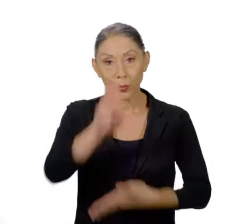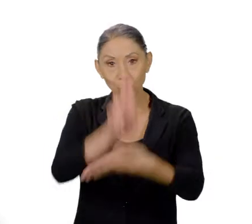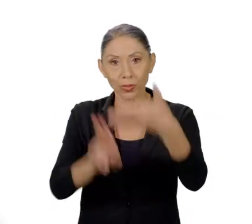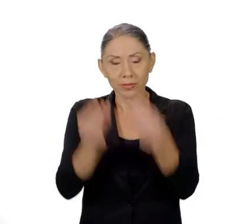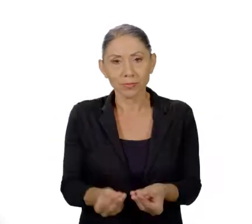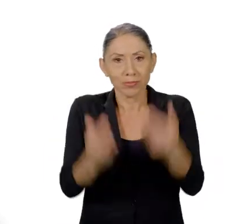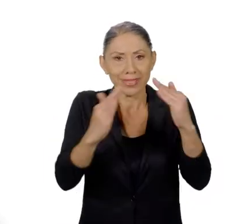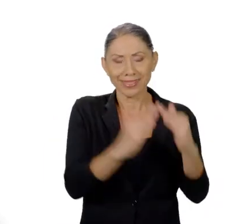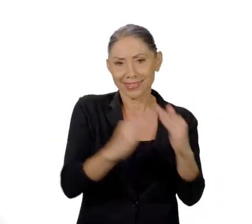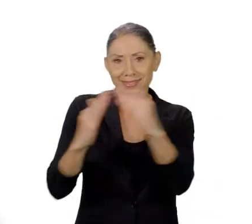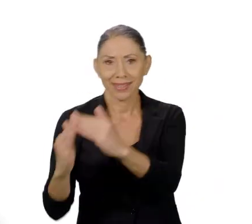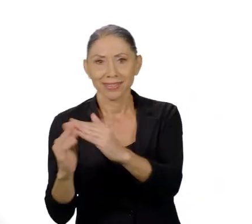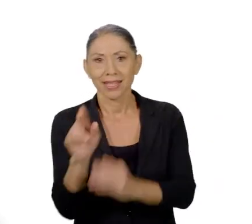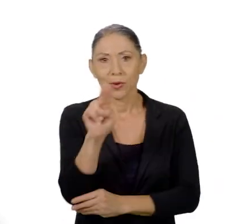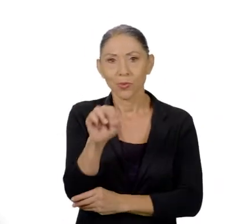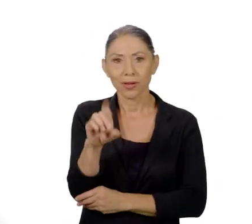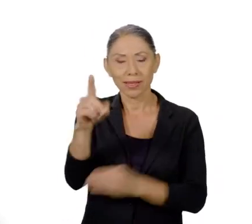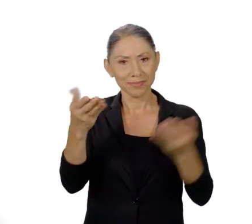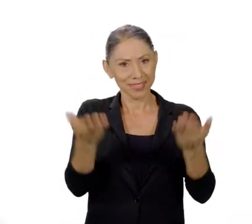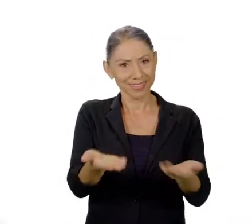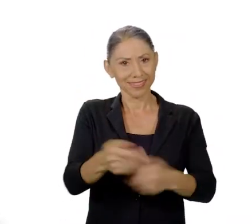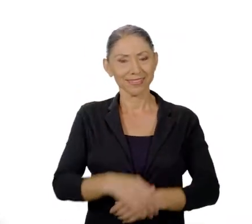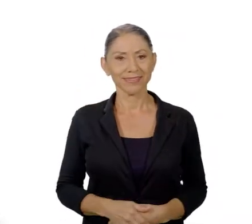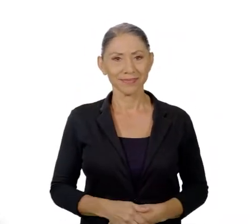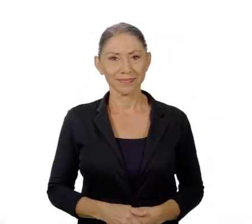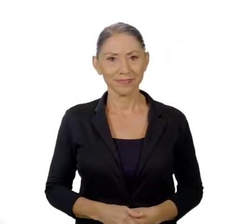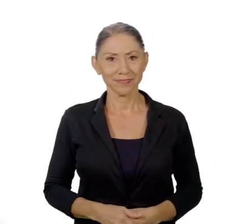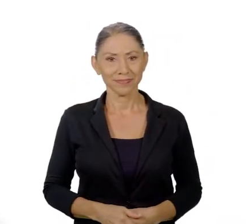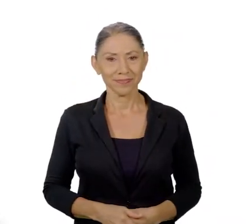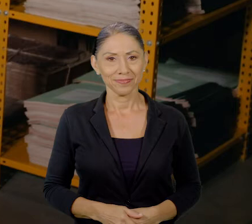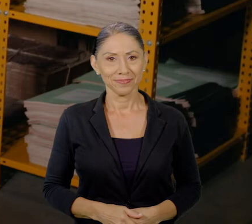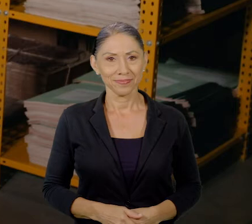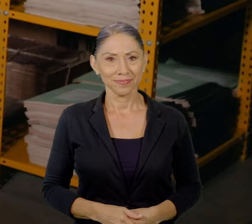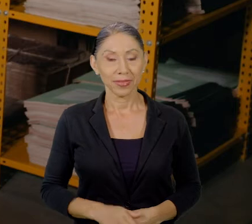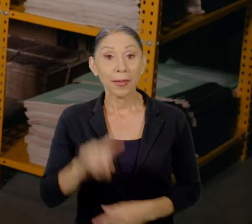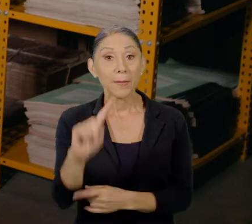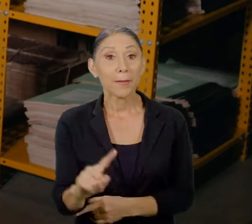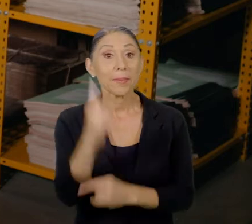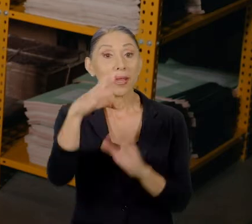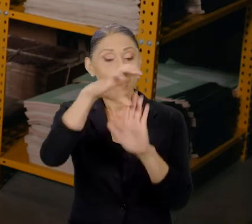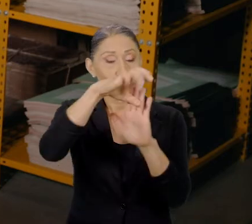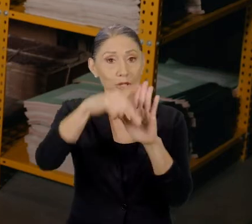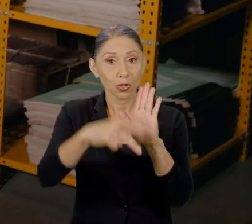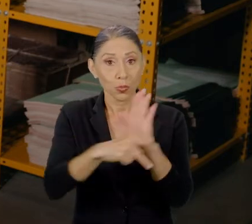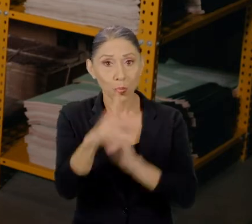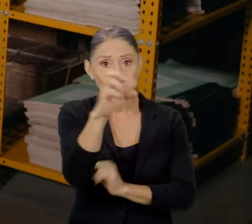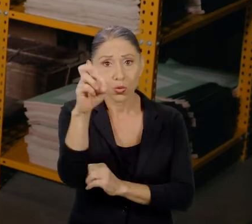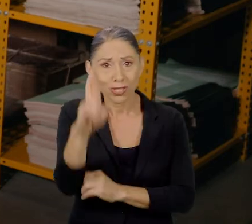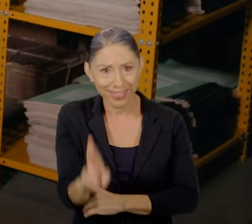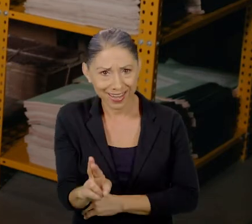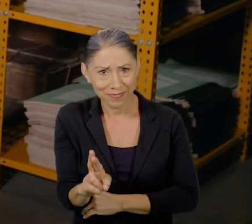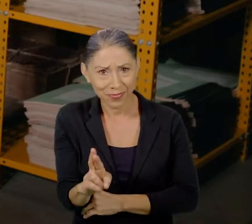La Universidad Estatal a Distancia, UNED, presenta La primera constitución política